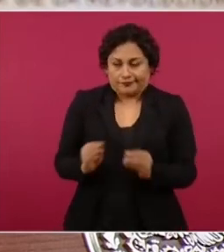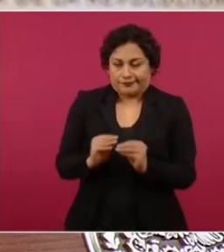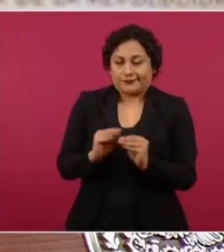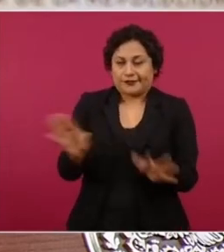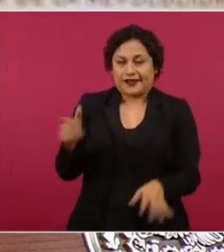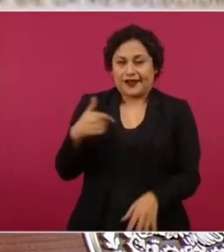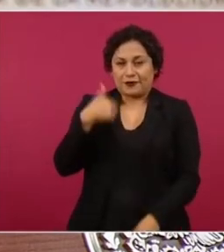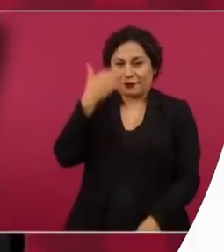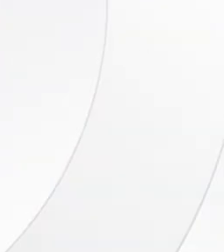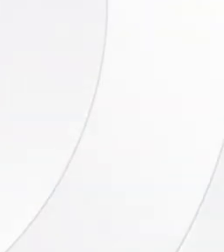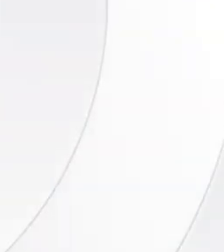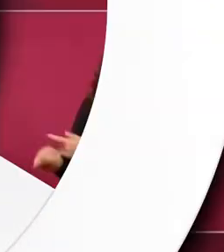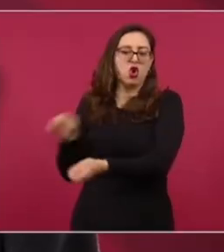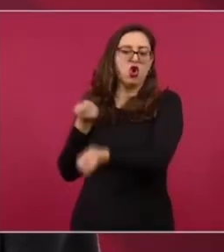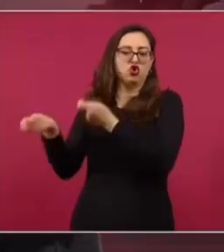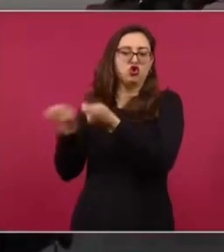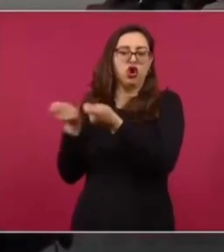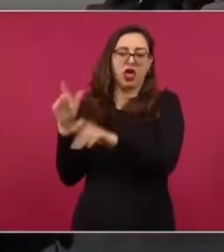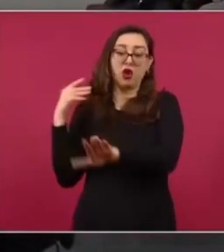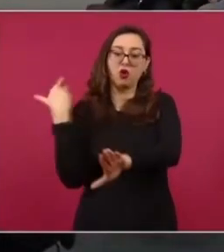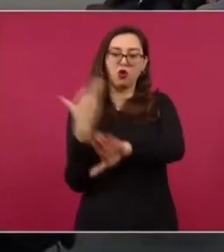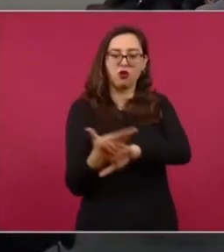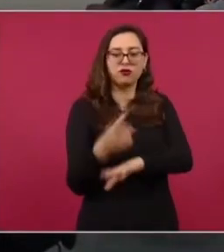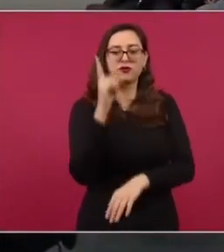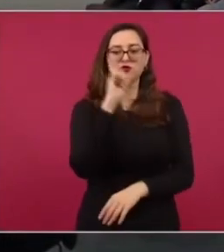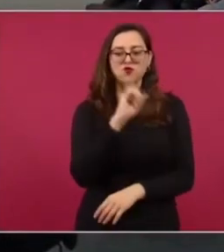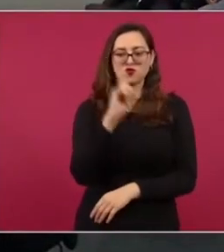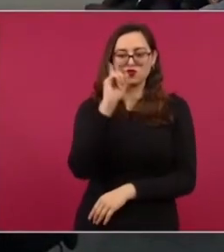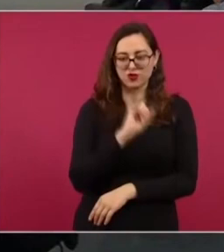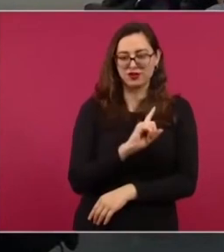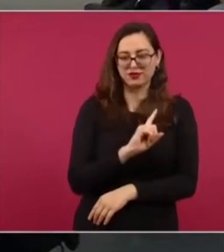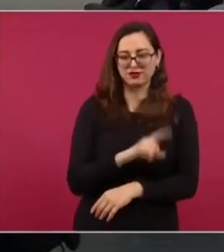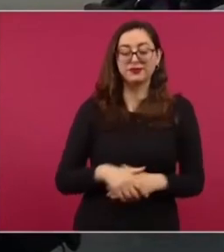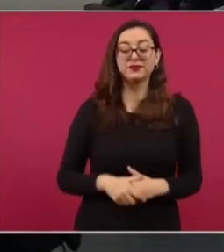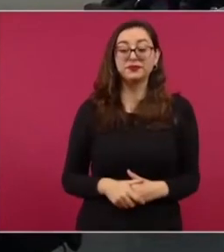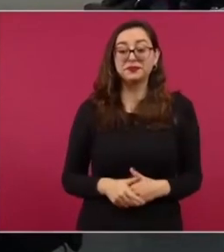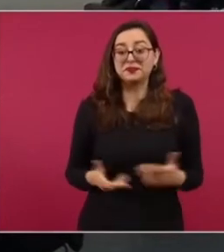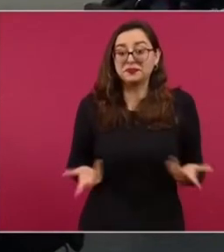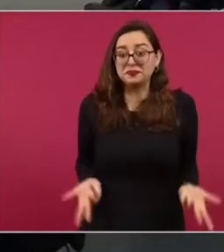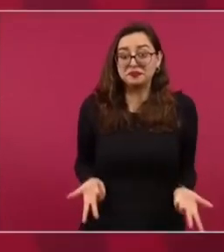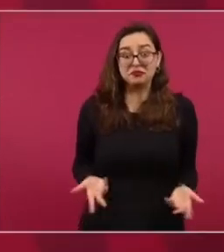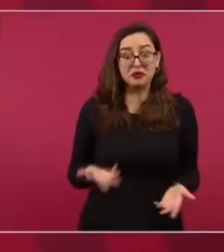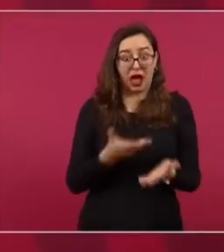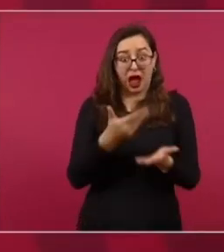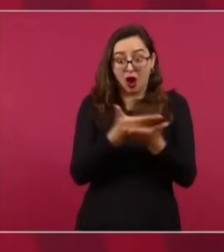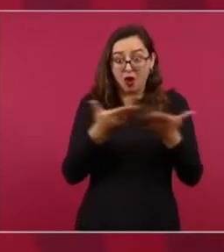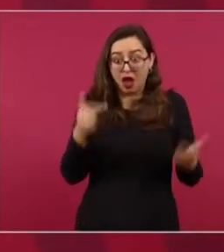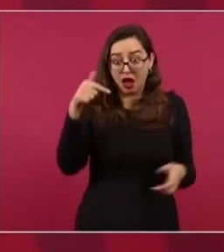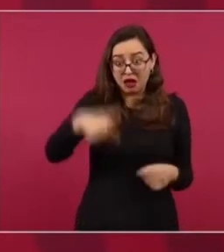que lo sé acerca de lo que me pueda pasar a mí